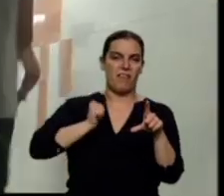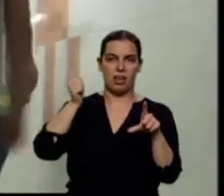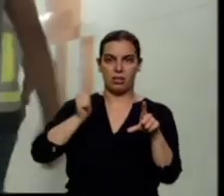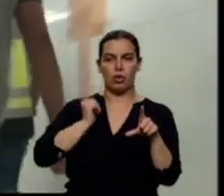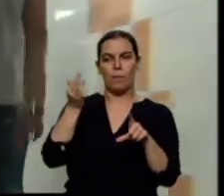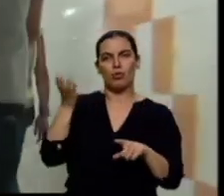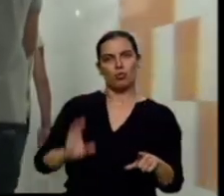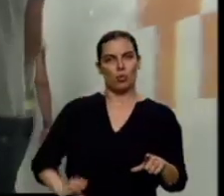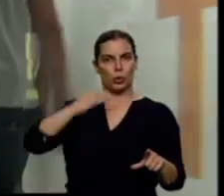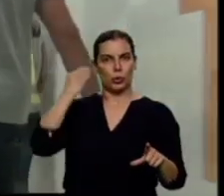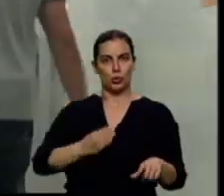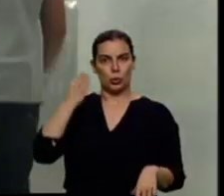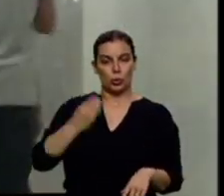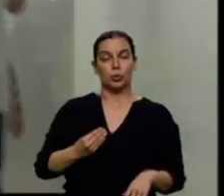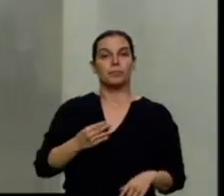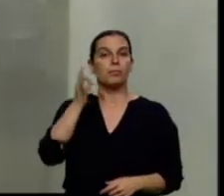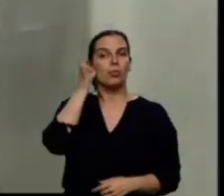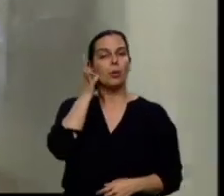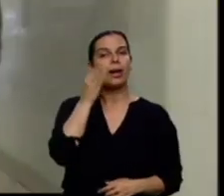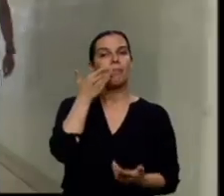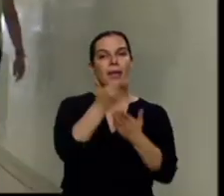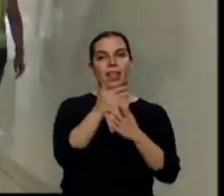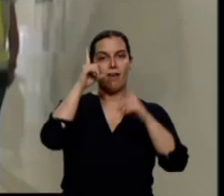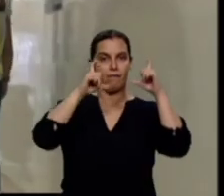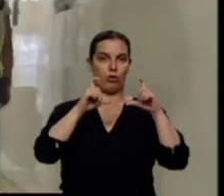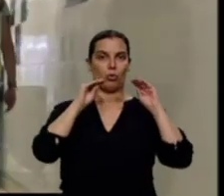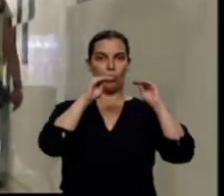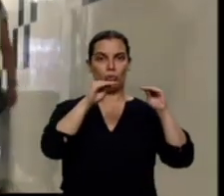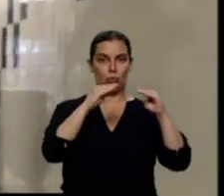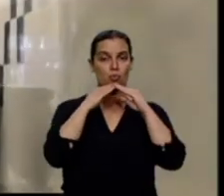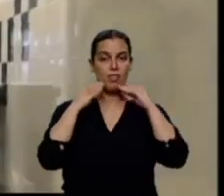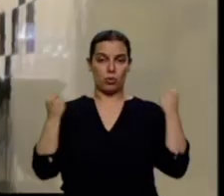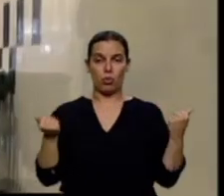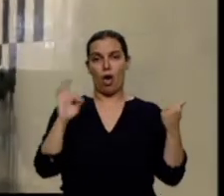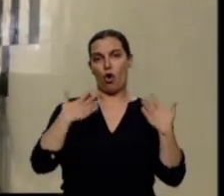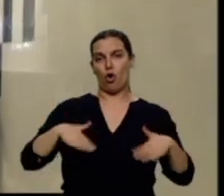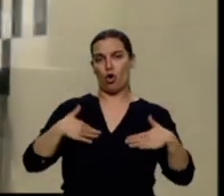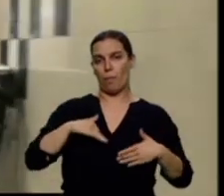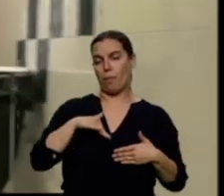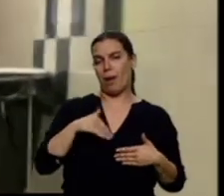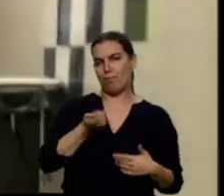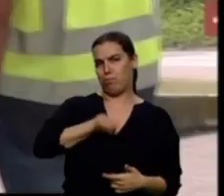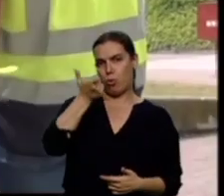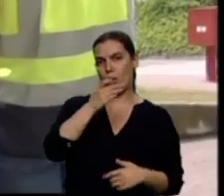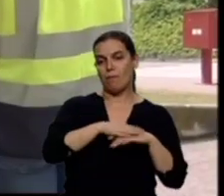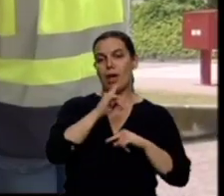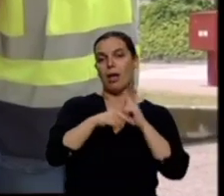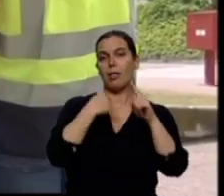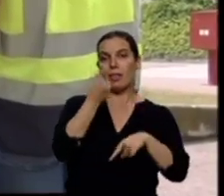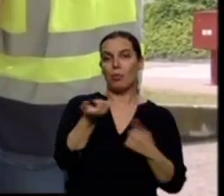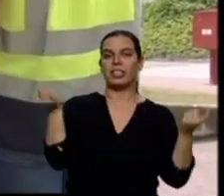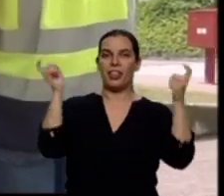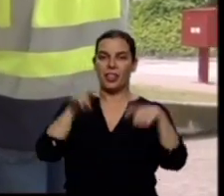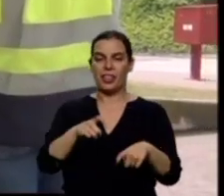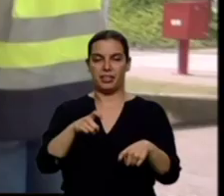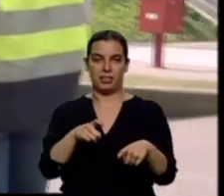A las candidatas se las pedía fotografías de ellas desnudas o con la menor ropa posible para posteriormente concertar una cita con